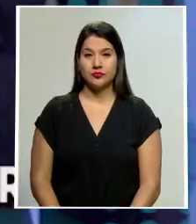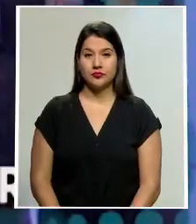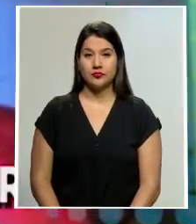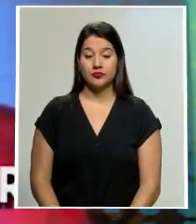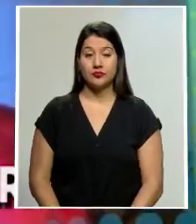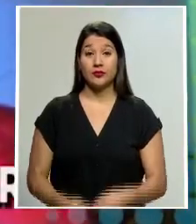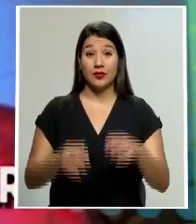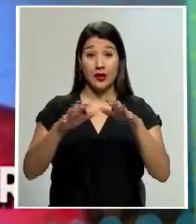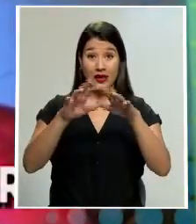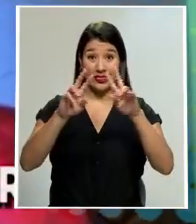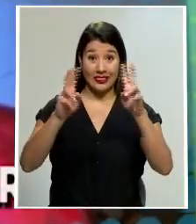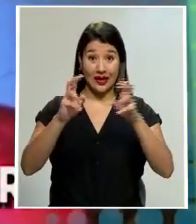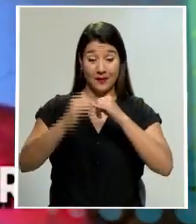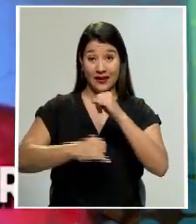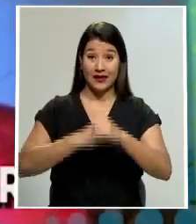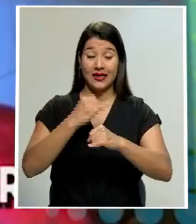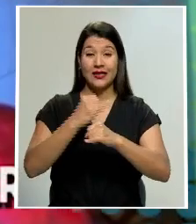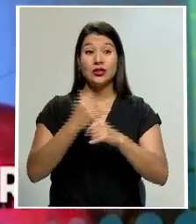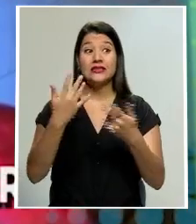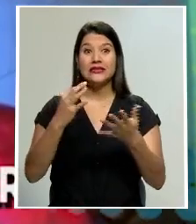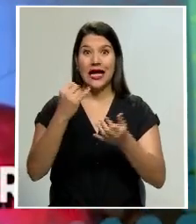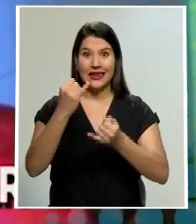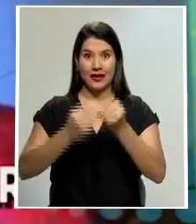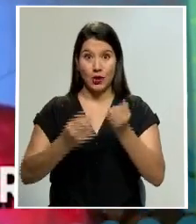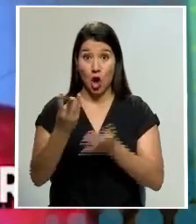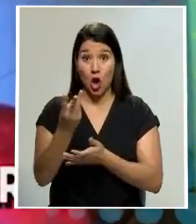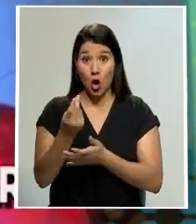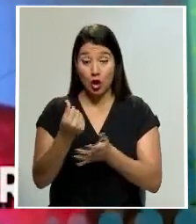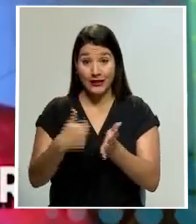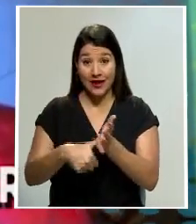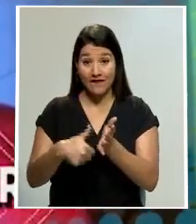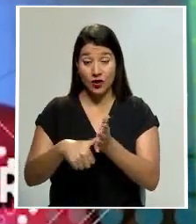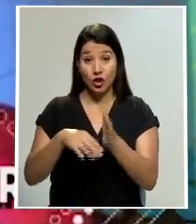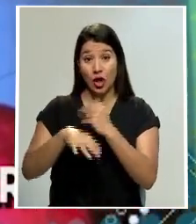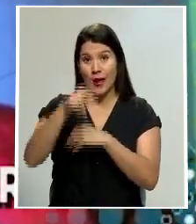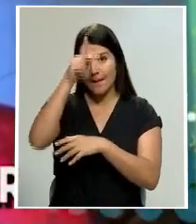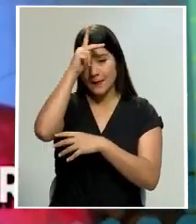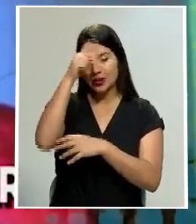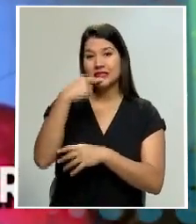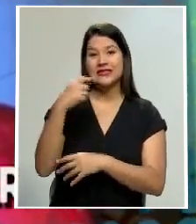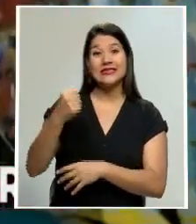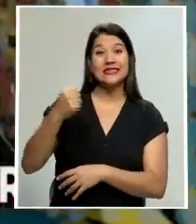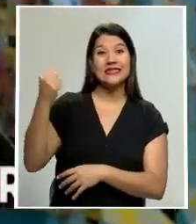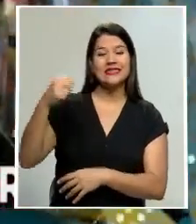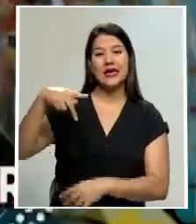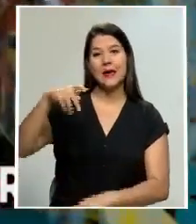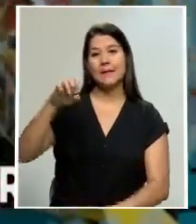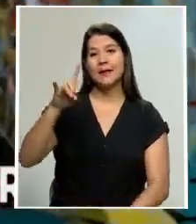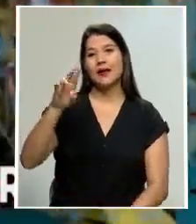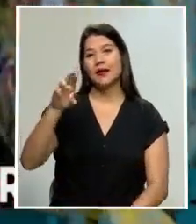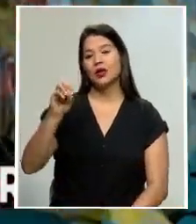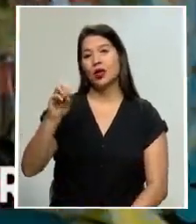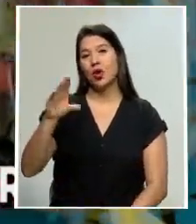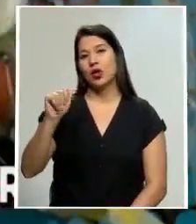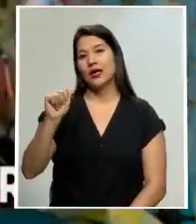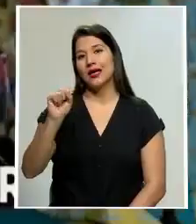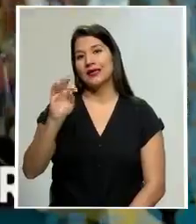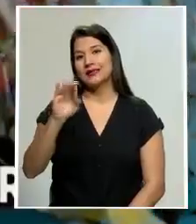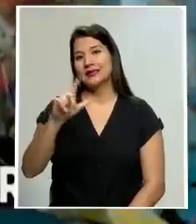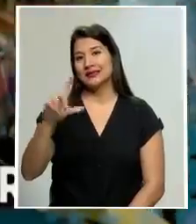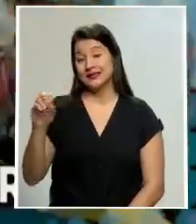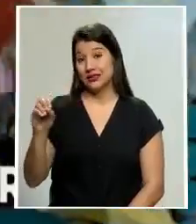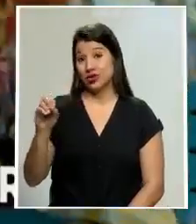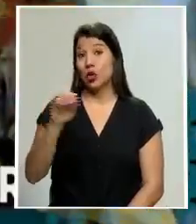En el mundo, tras concluir el escrutinio de votos en Perú, se confirmó la ventaja del izquierdista Pedro Castillo con 44.000 votos